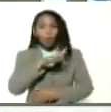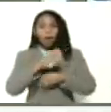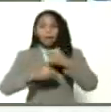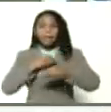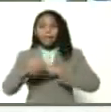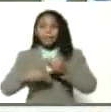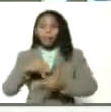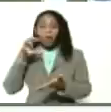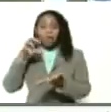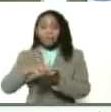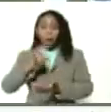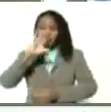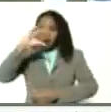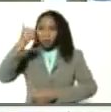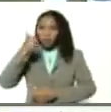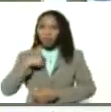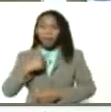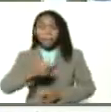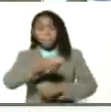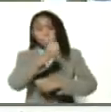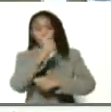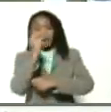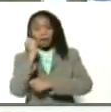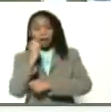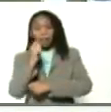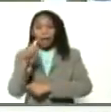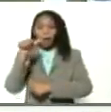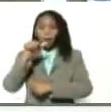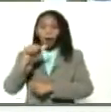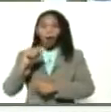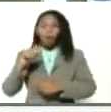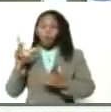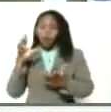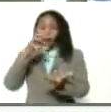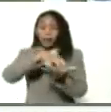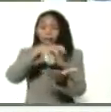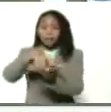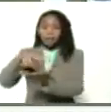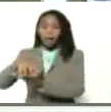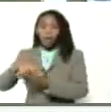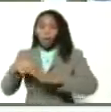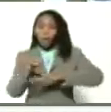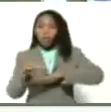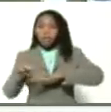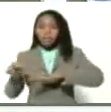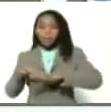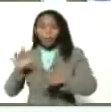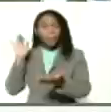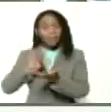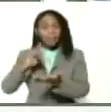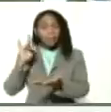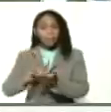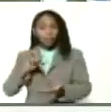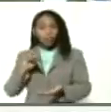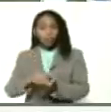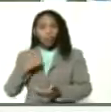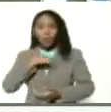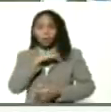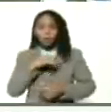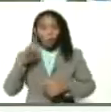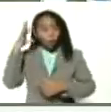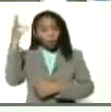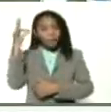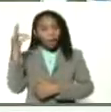un Estado Mayor de pesca y acuicultura, donde por estados y por municipios participan nuestros consejos de